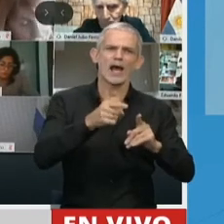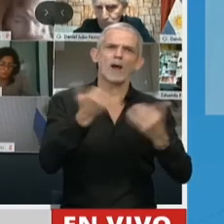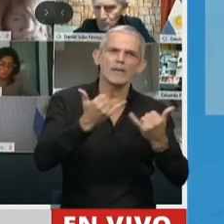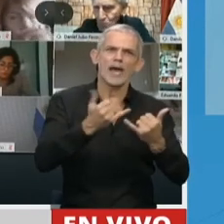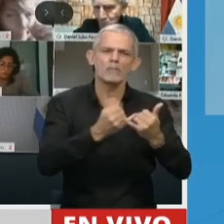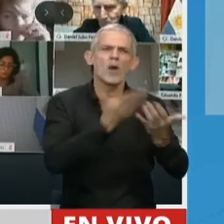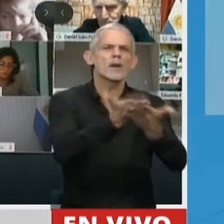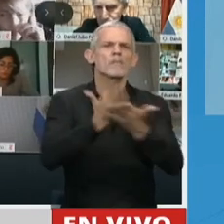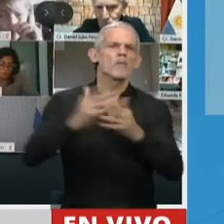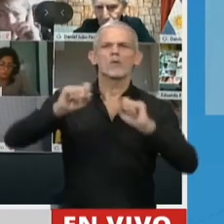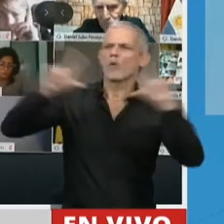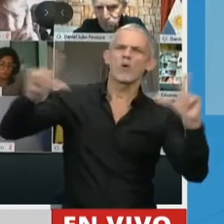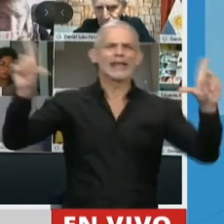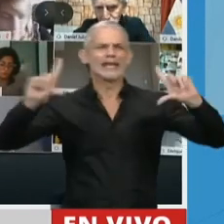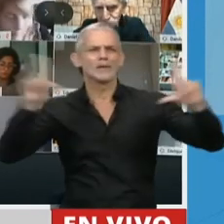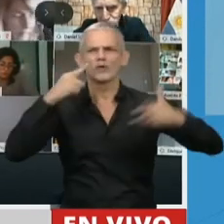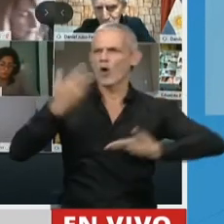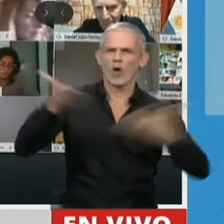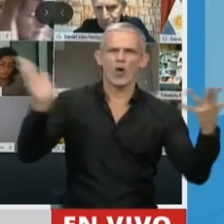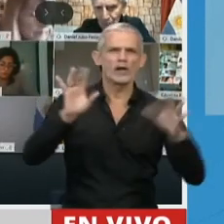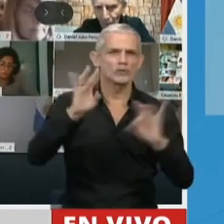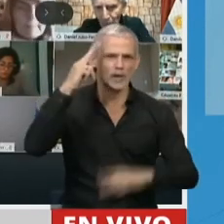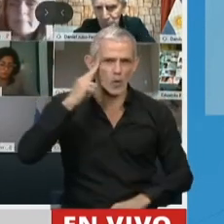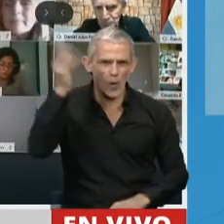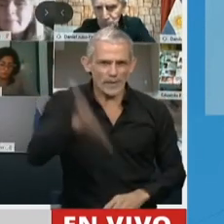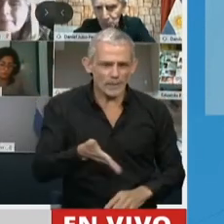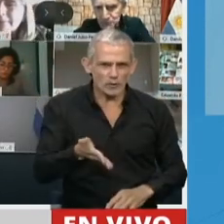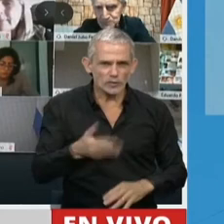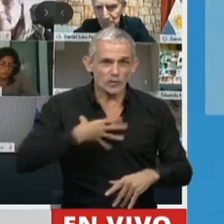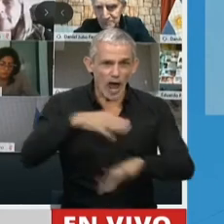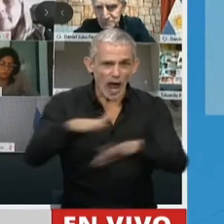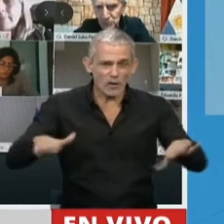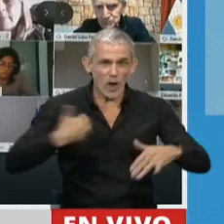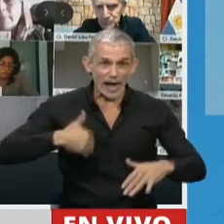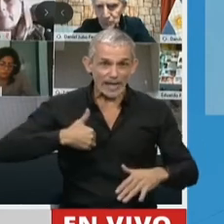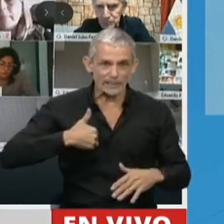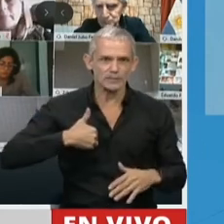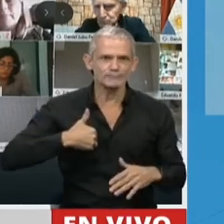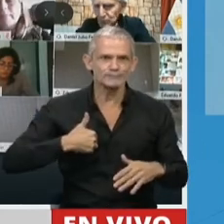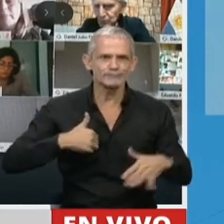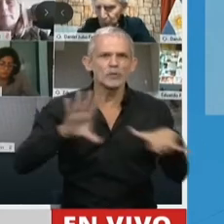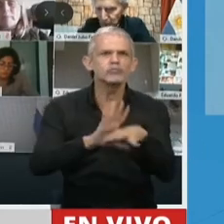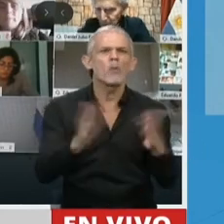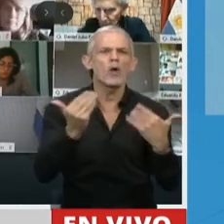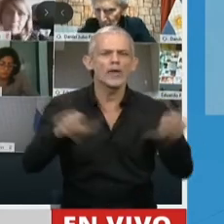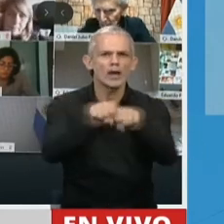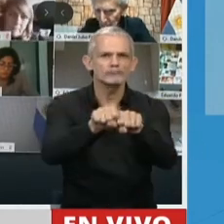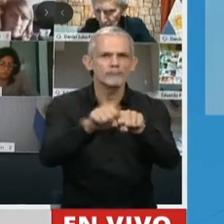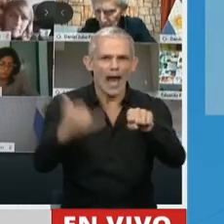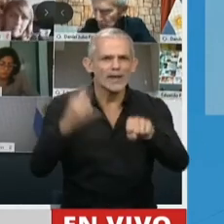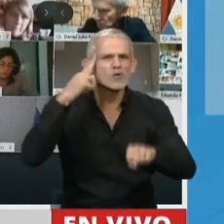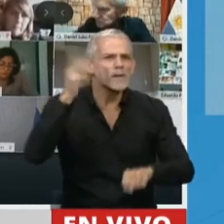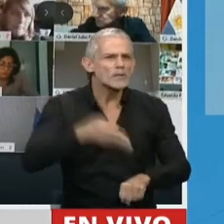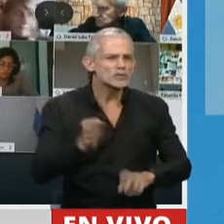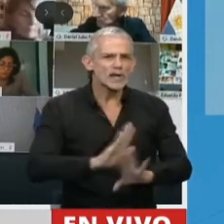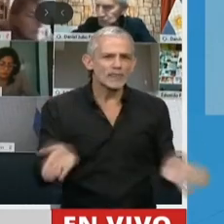presentación mediática, solamente el 9% de los alumnos argentinos estaba efectivamente conectado. De